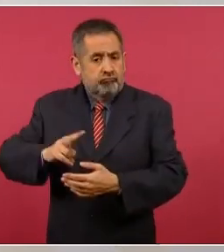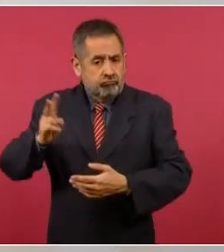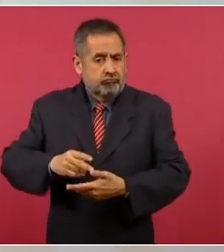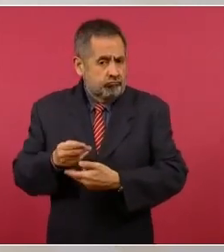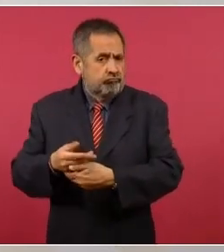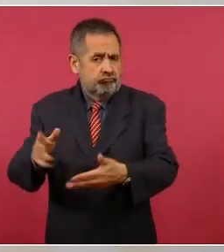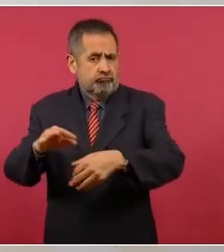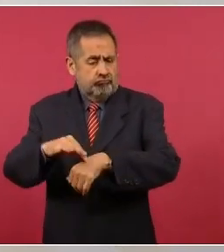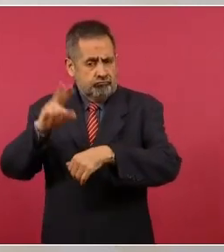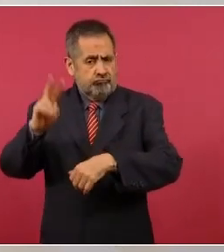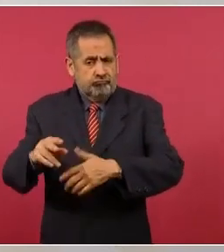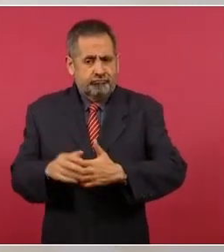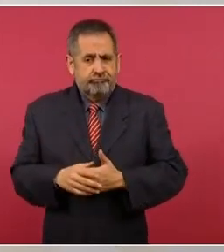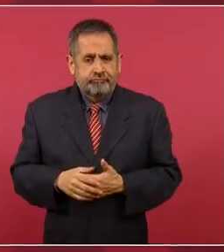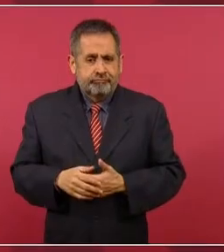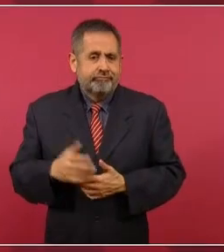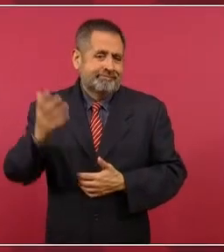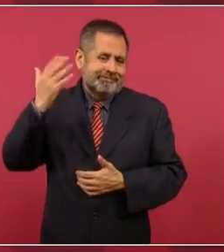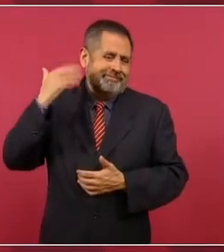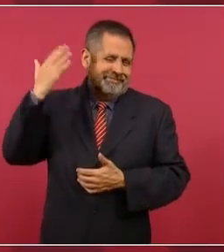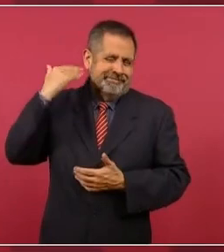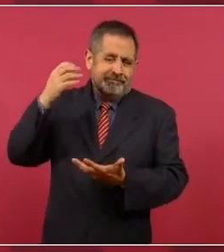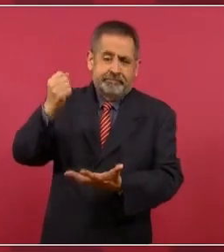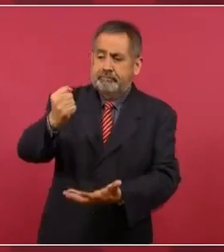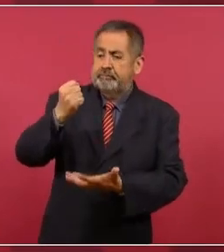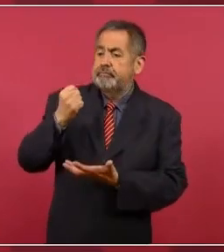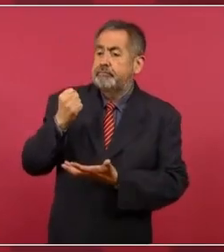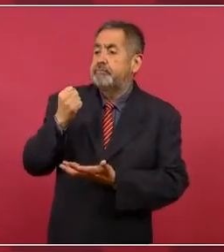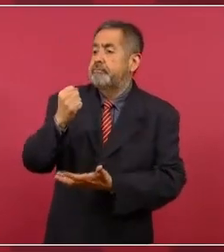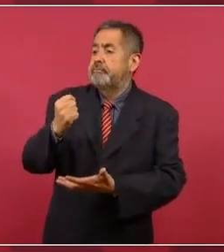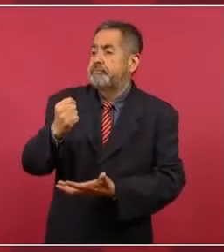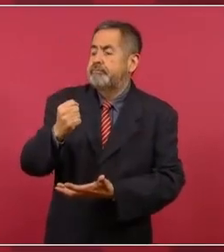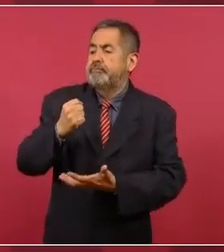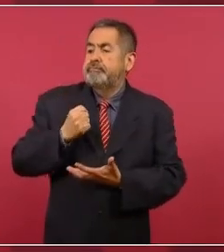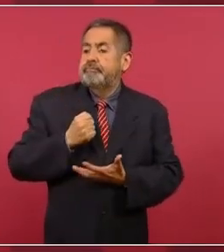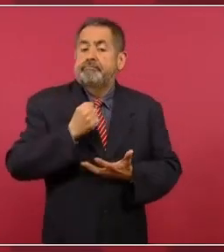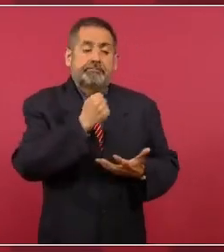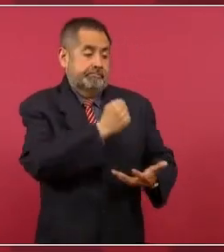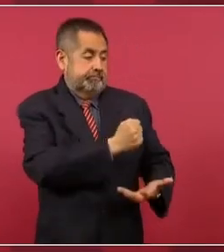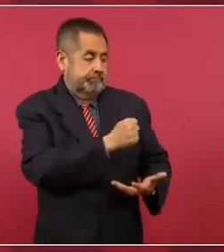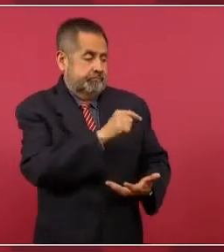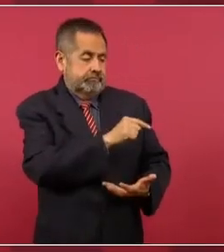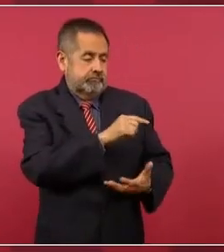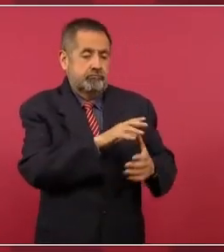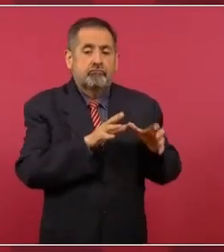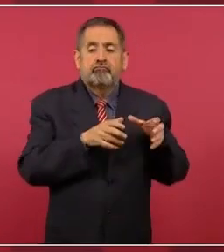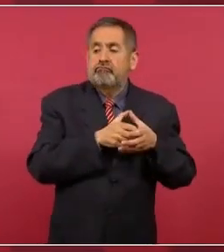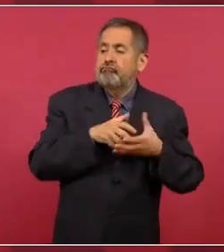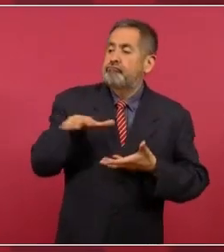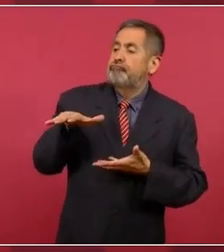y no se queda en manos de una minoría